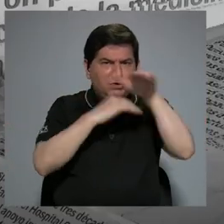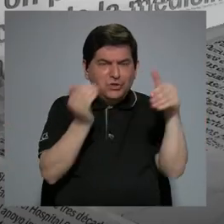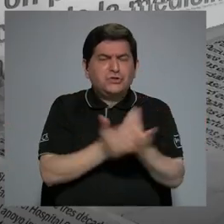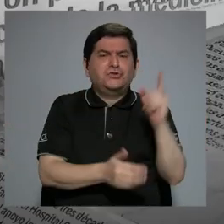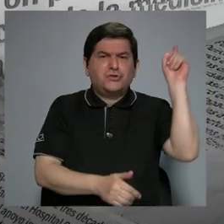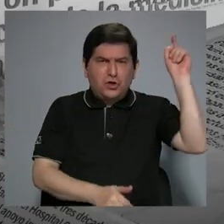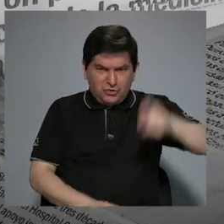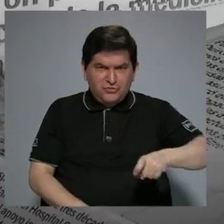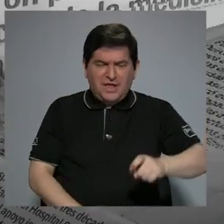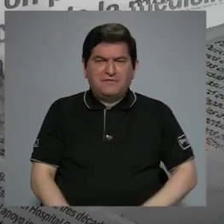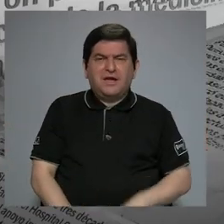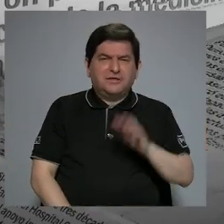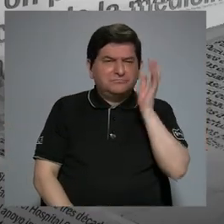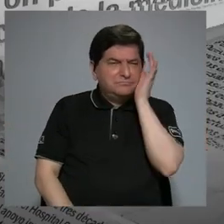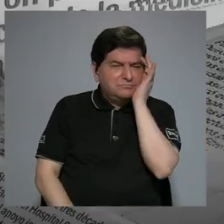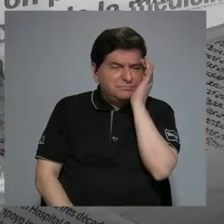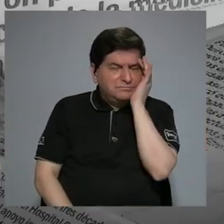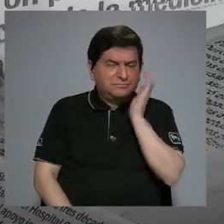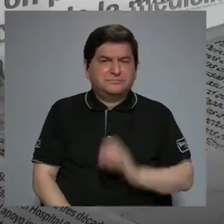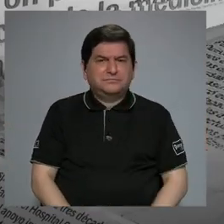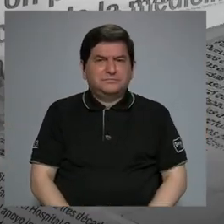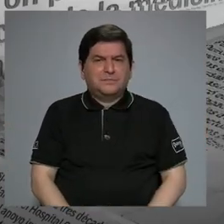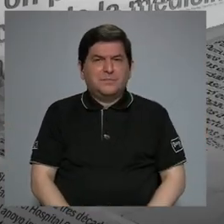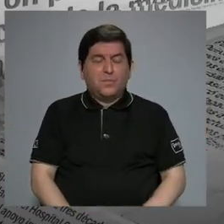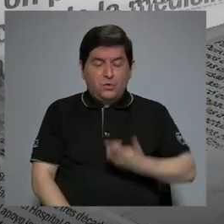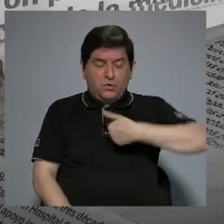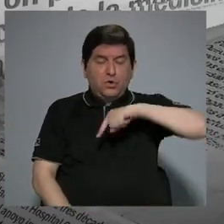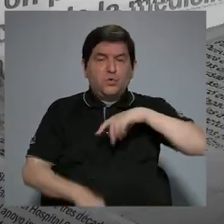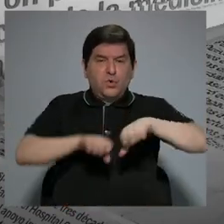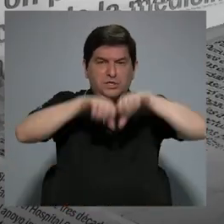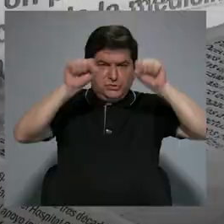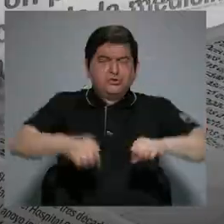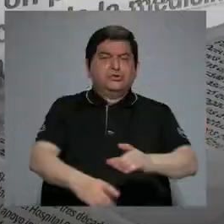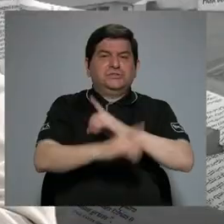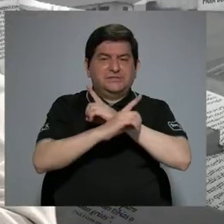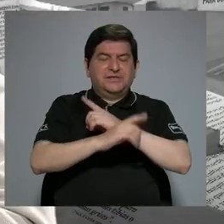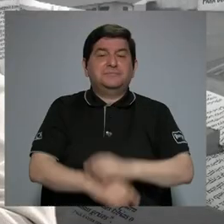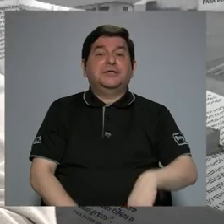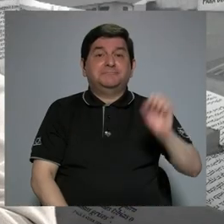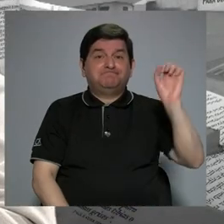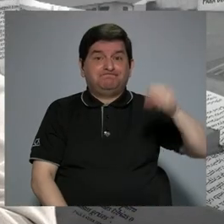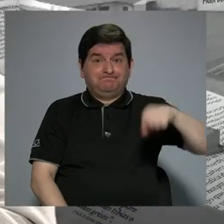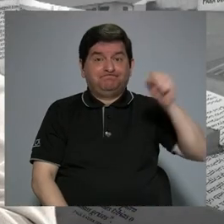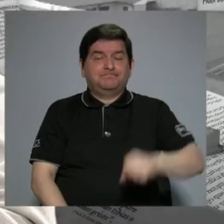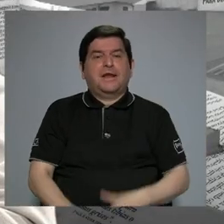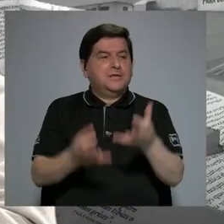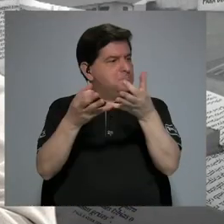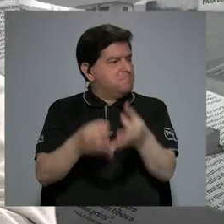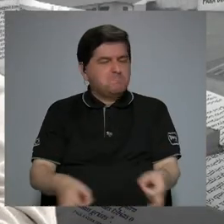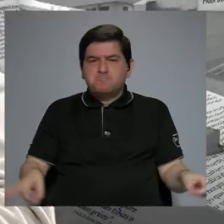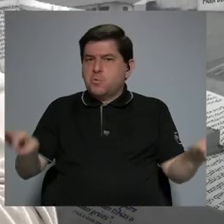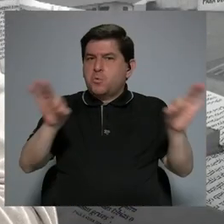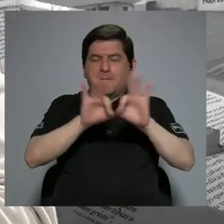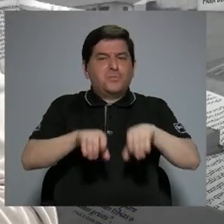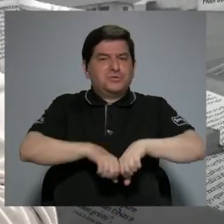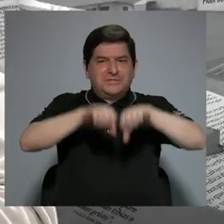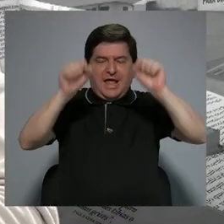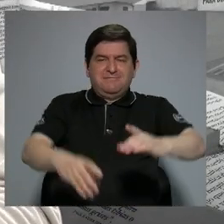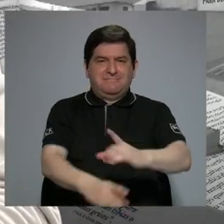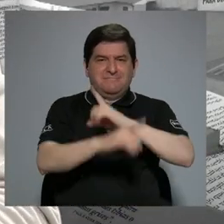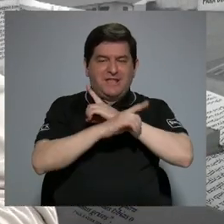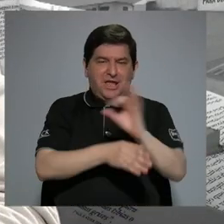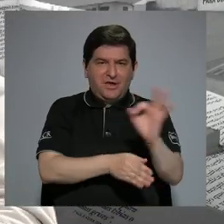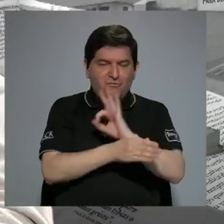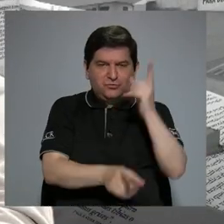deberíamos preocuparnos mucho por nuestro sistema inmunológico. Nuestro sistema inmunológico es fundamental, que